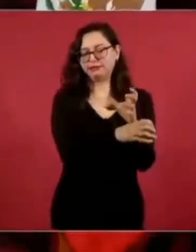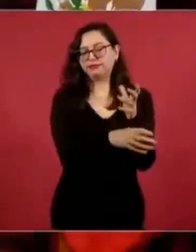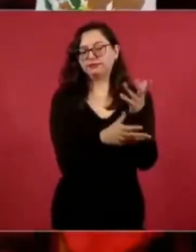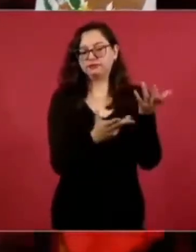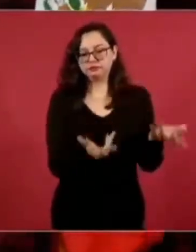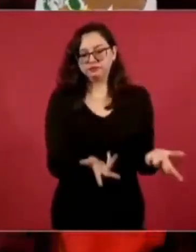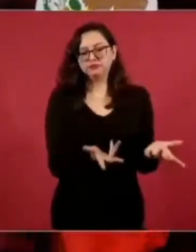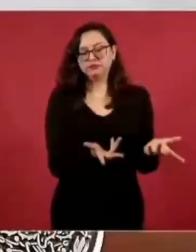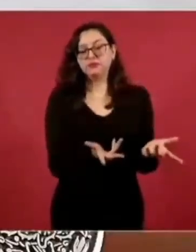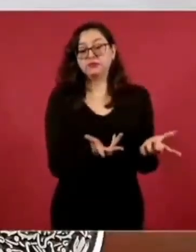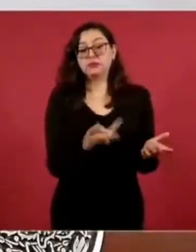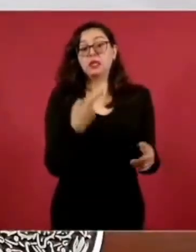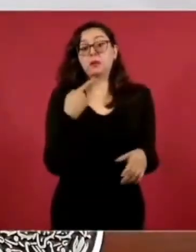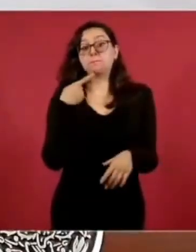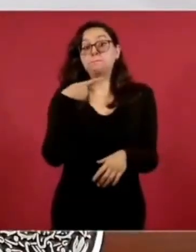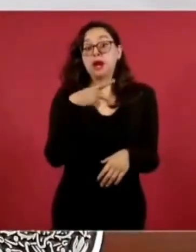hacerlo,